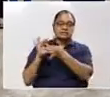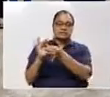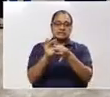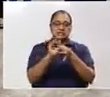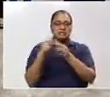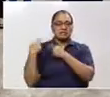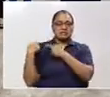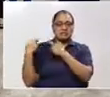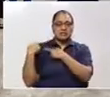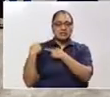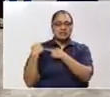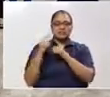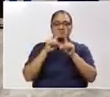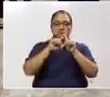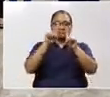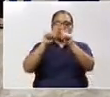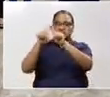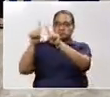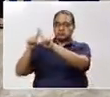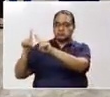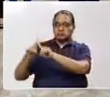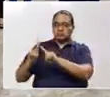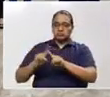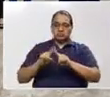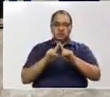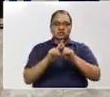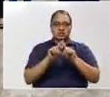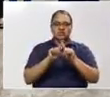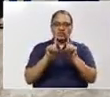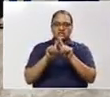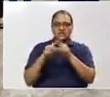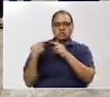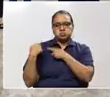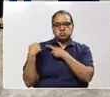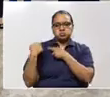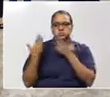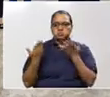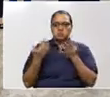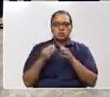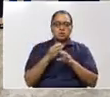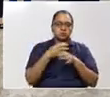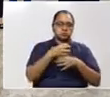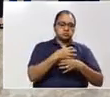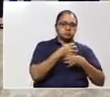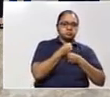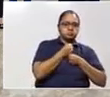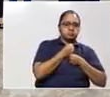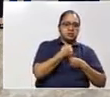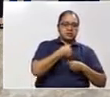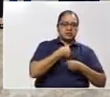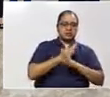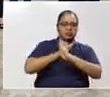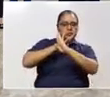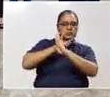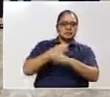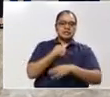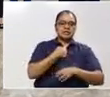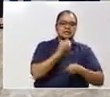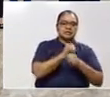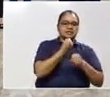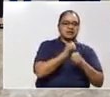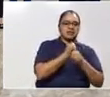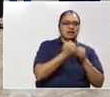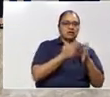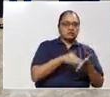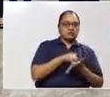diferenciadas. Cada quien procura defender su sector y en este caso a nosotros nos toca defender la parte más